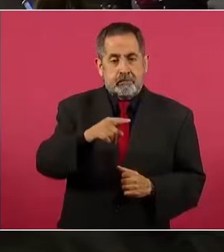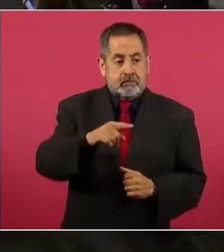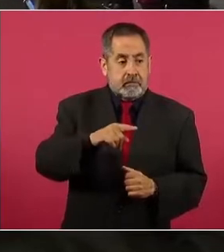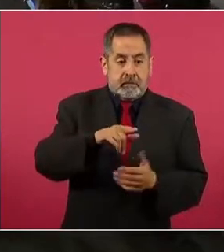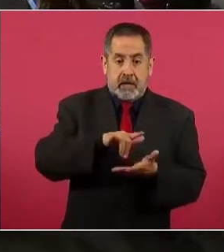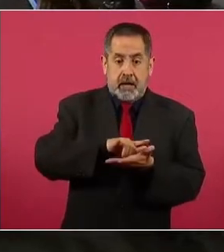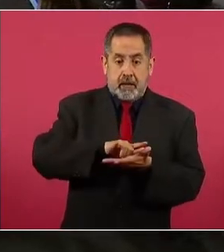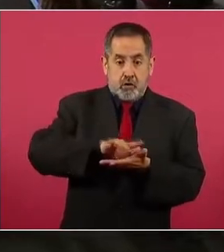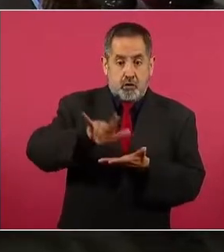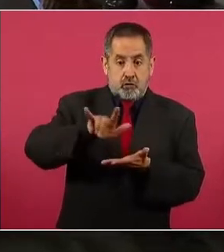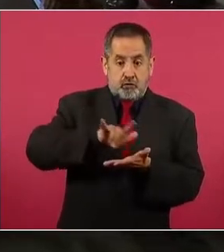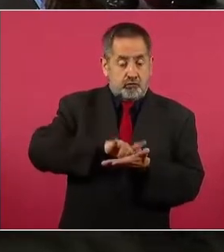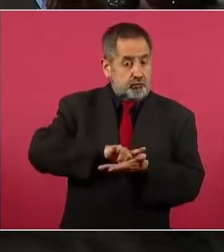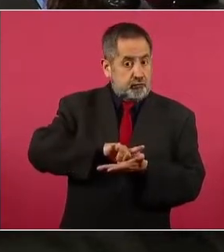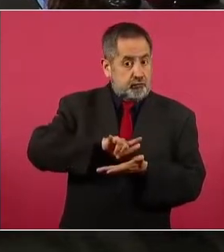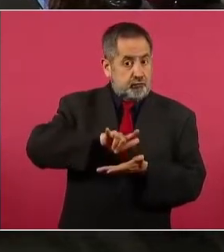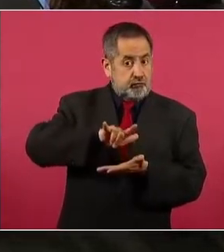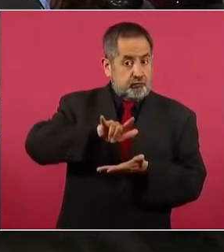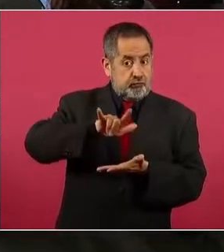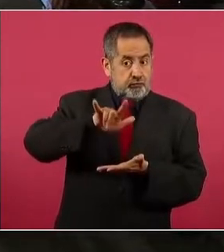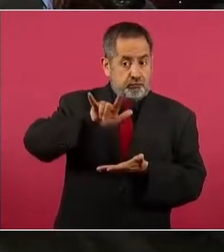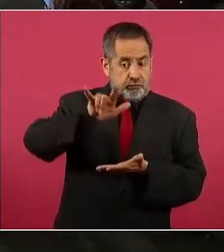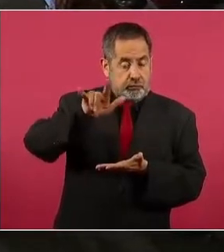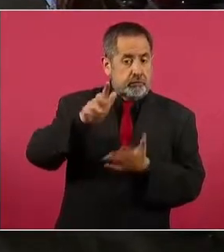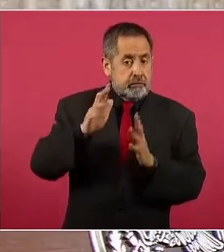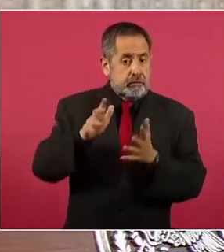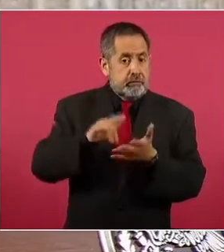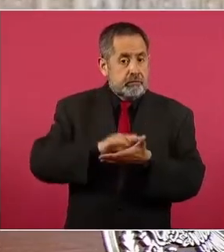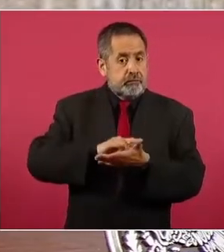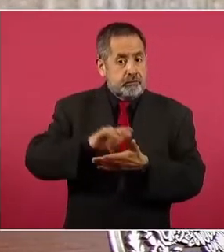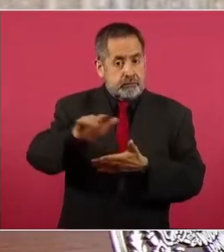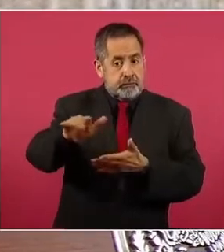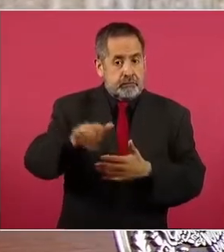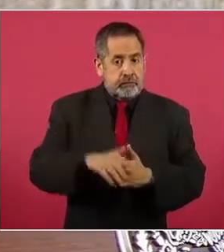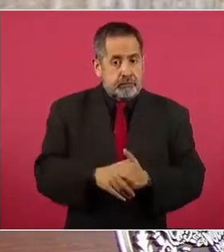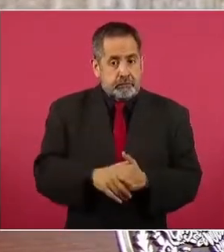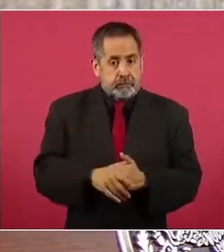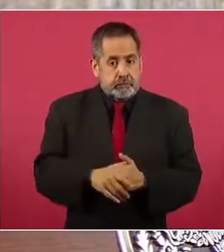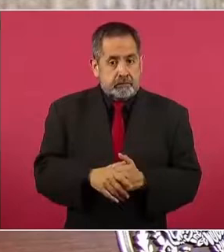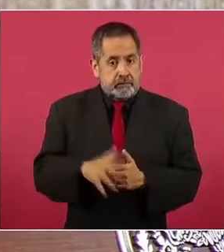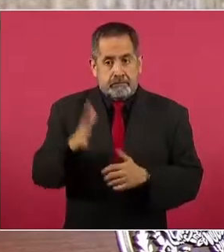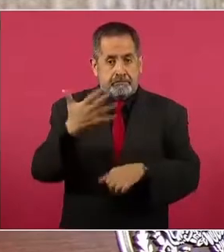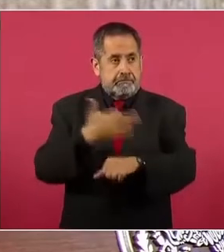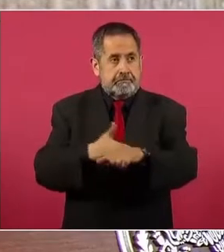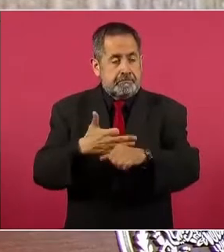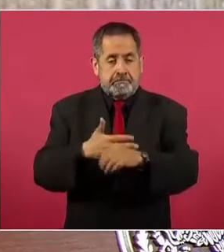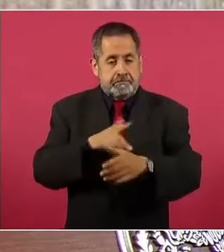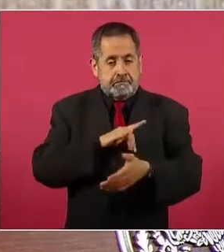a las cinco de la tarde.